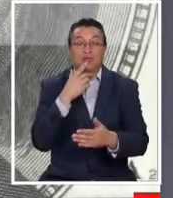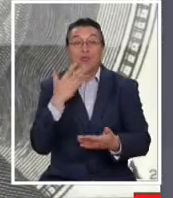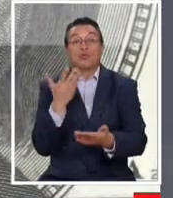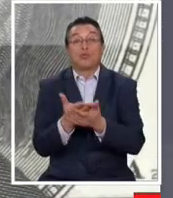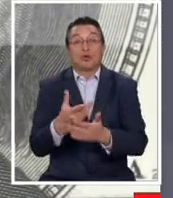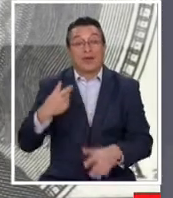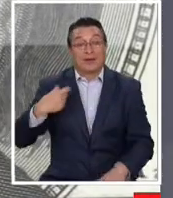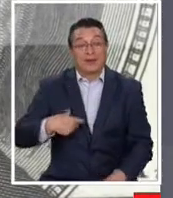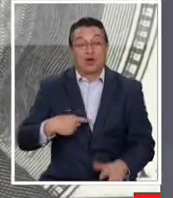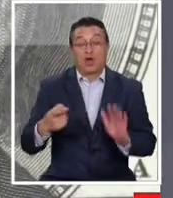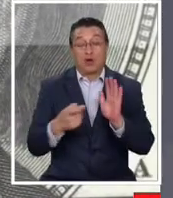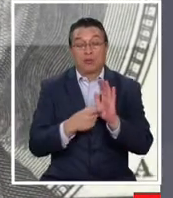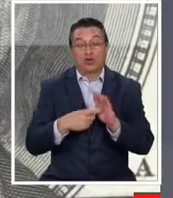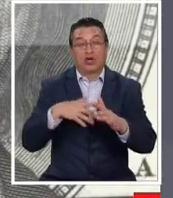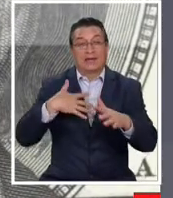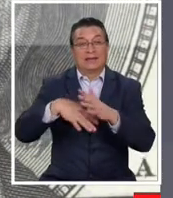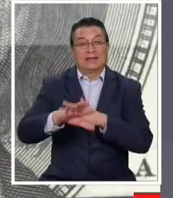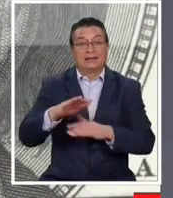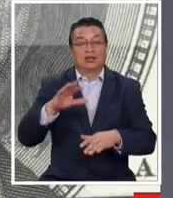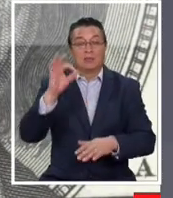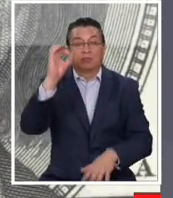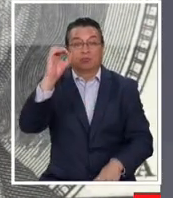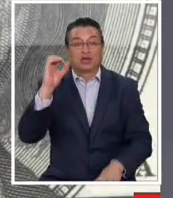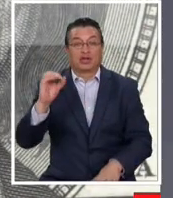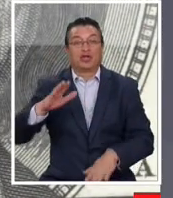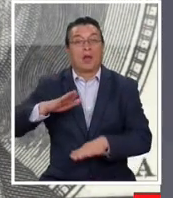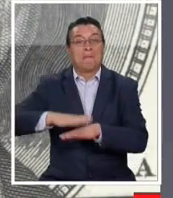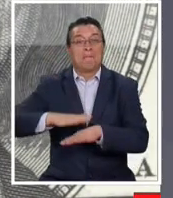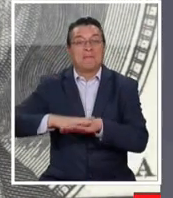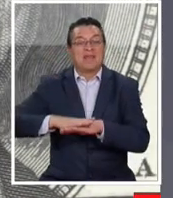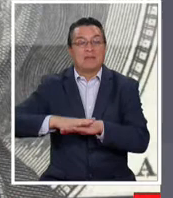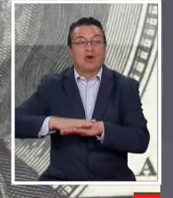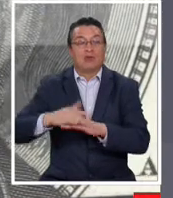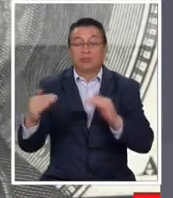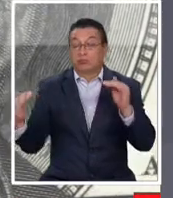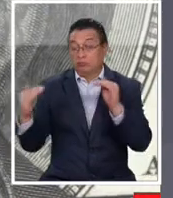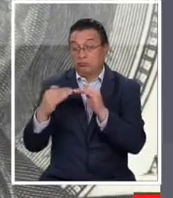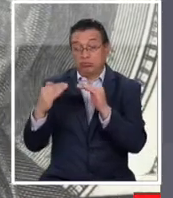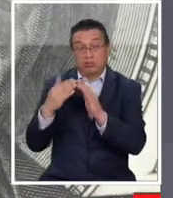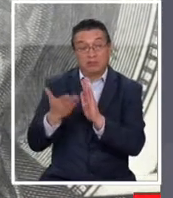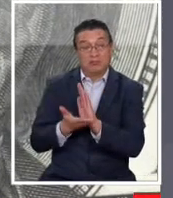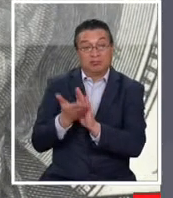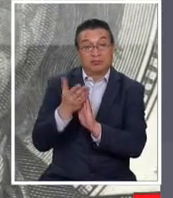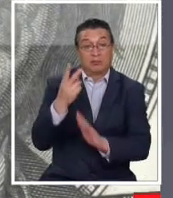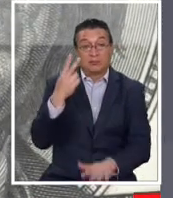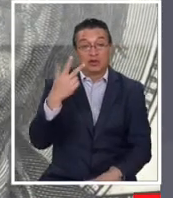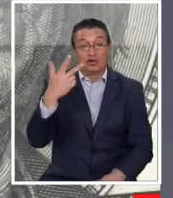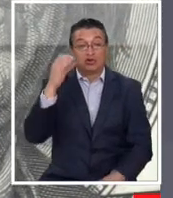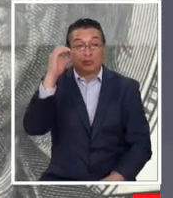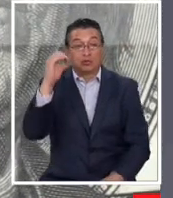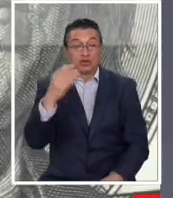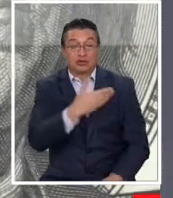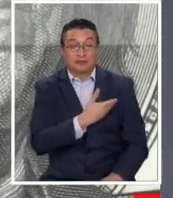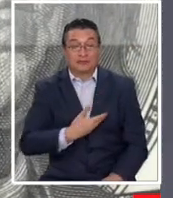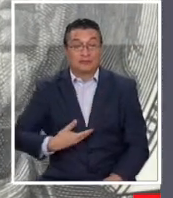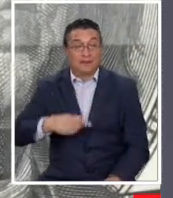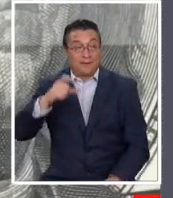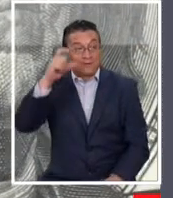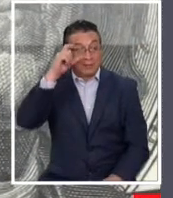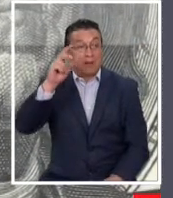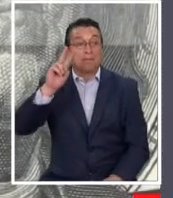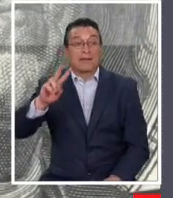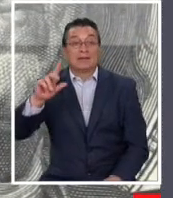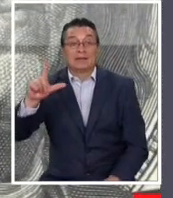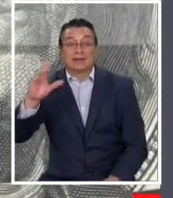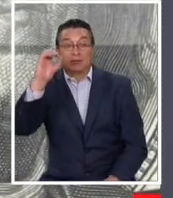Unidos es un impuesto del 15% como mínimo. Una tasa que comparada con el eventual alza al 28% del gobierno de Biden y del